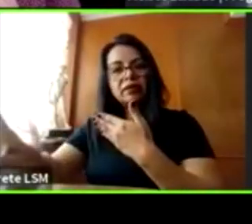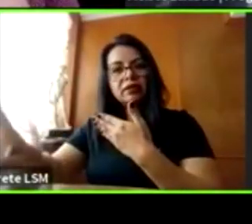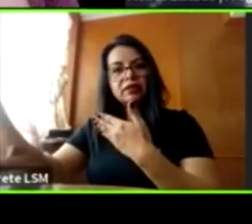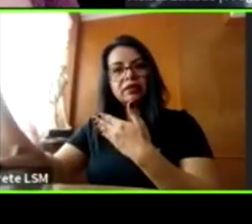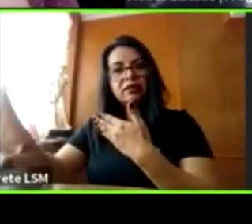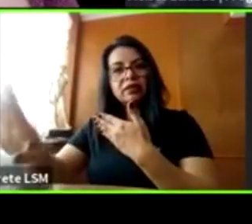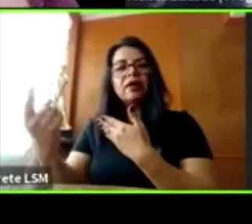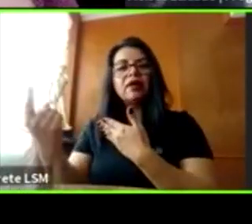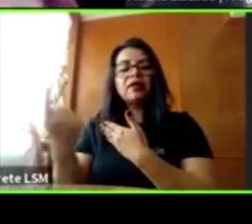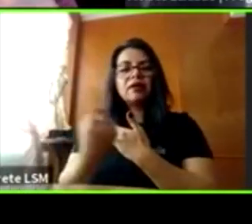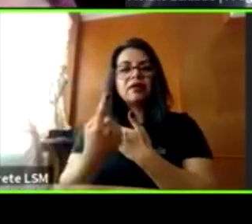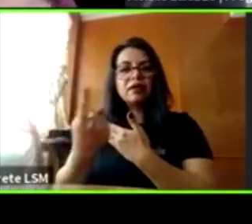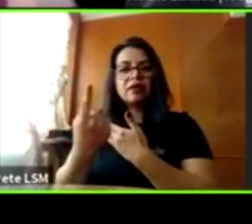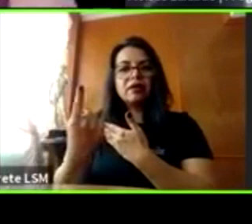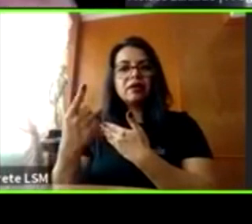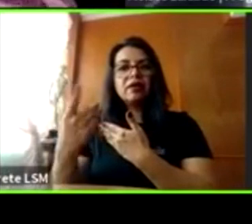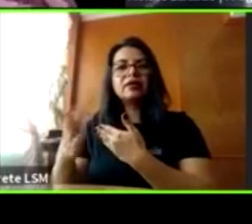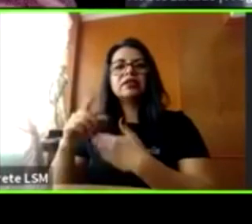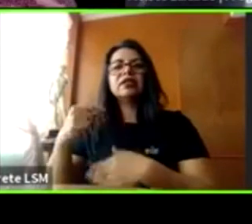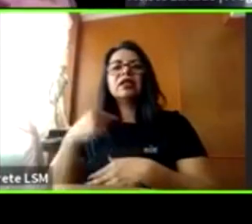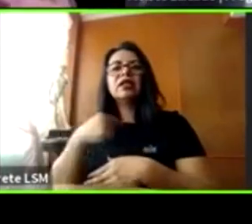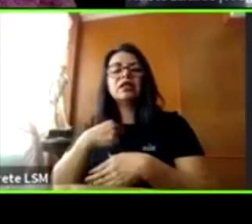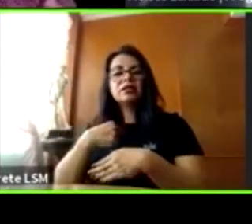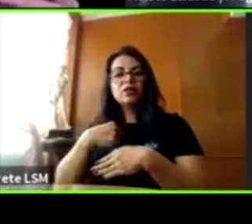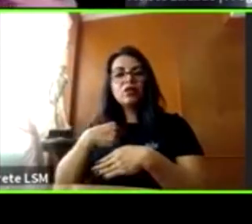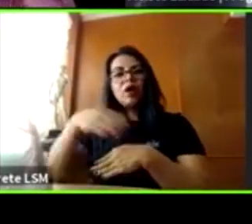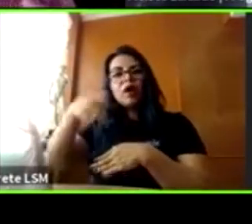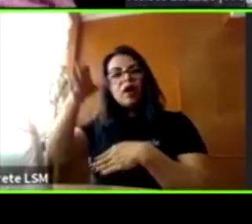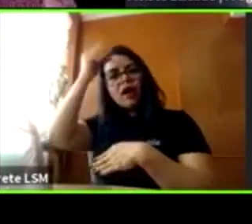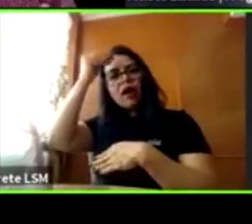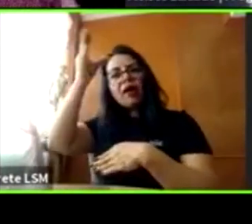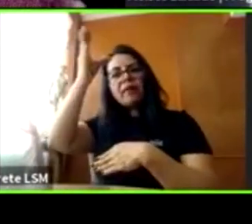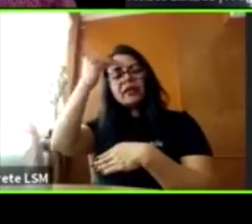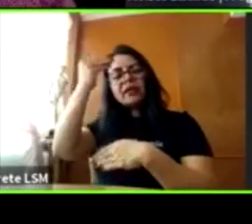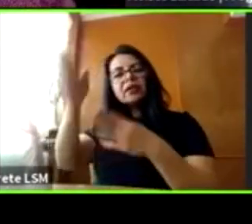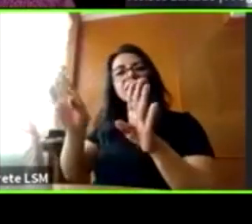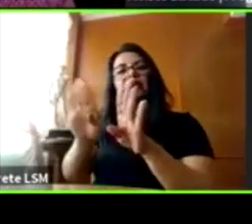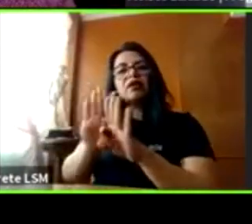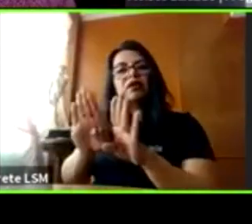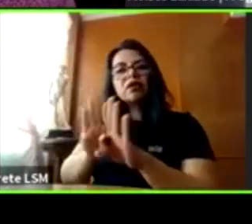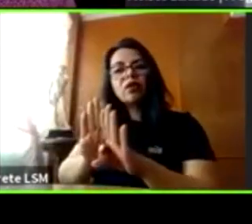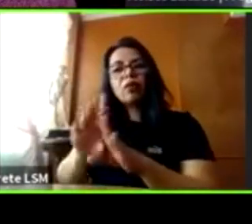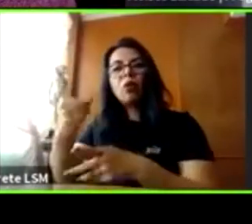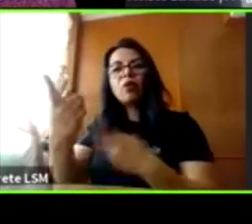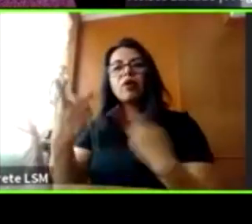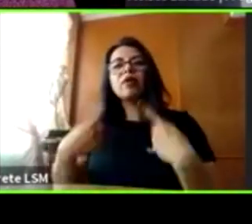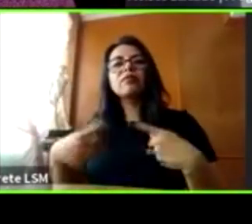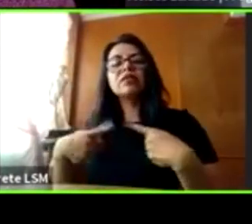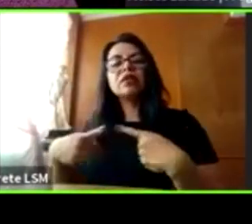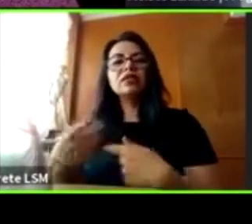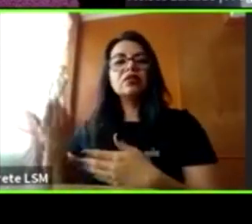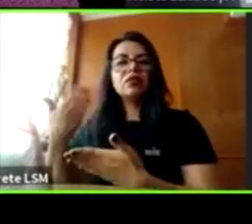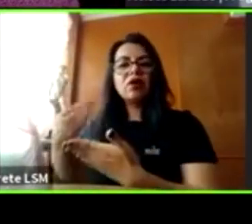visión que nosotros tenemos de qué es lo que pasa en una persona que ha sufrido violencia sexual. Muchas personas creen que si esto le pasa a un niño